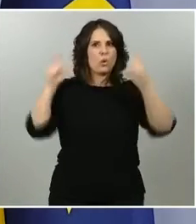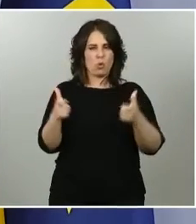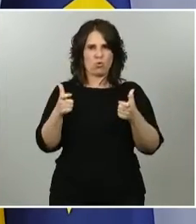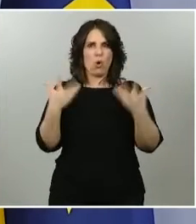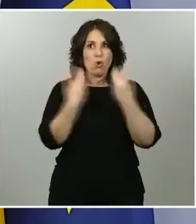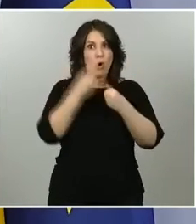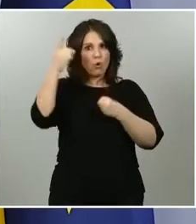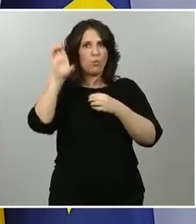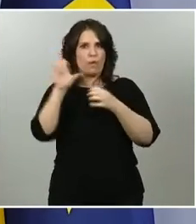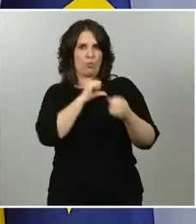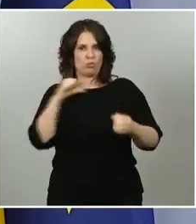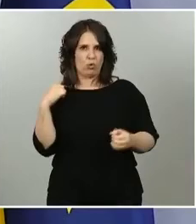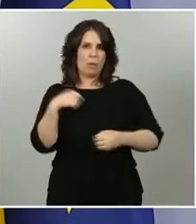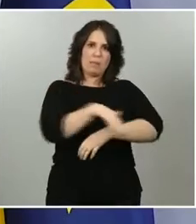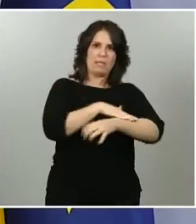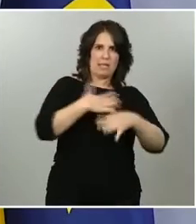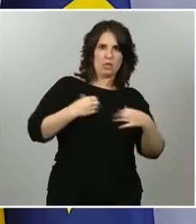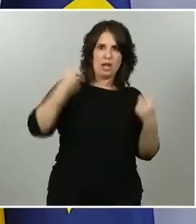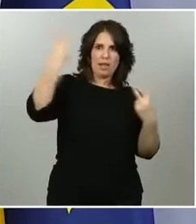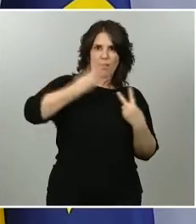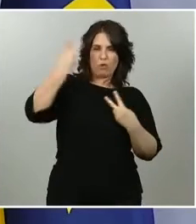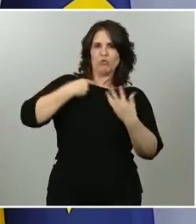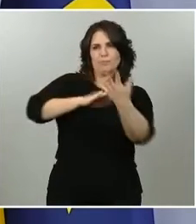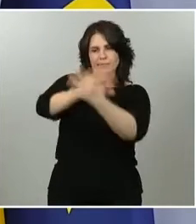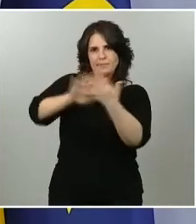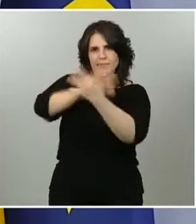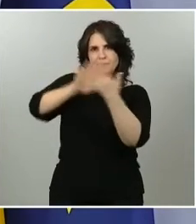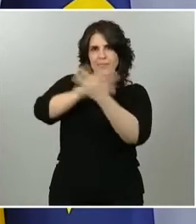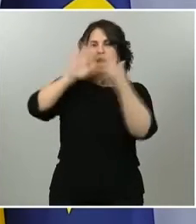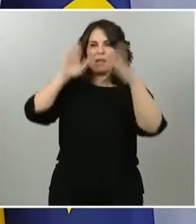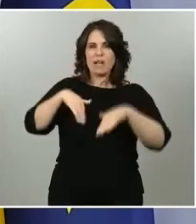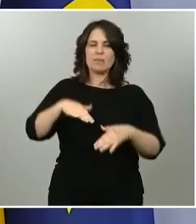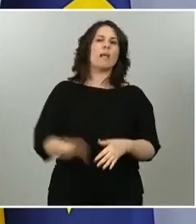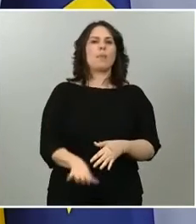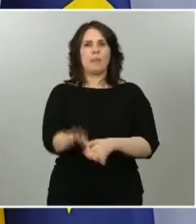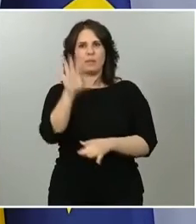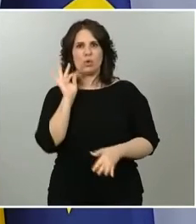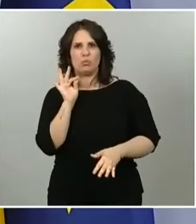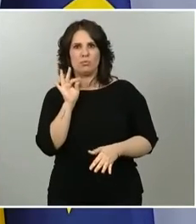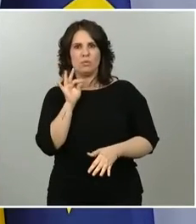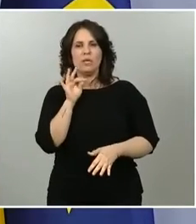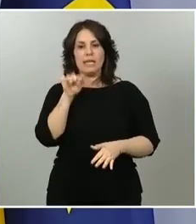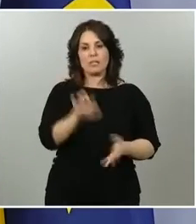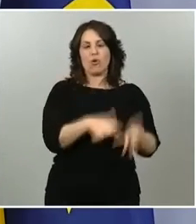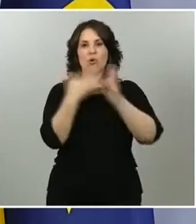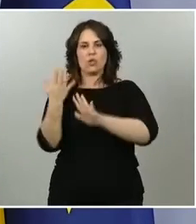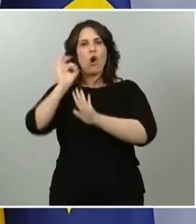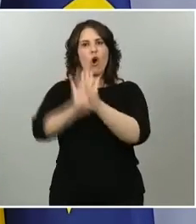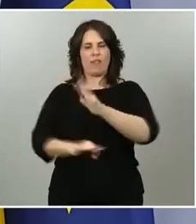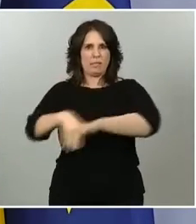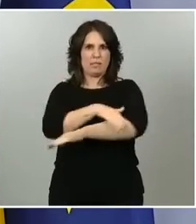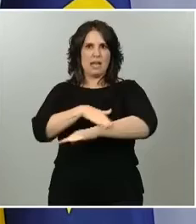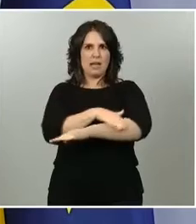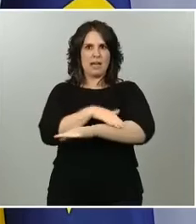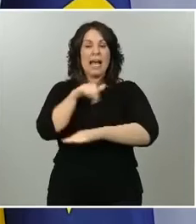autónoma con el Ministerio de Sanidad. Y en base a esto, acabamos tomando una decisión que se formaliza en una orden ministerial. Este es el procedimiento.